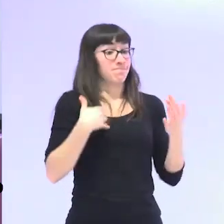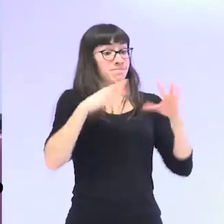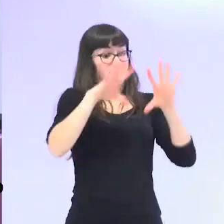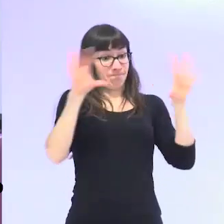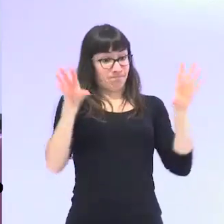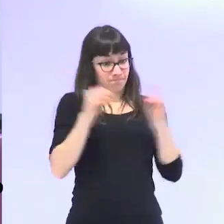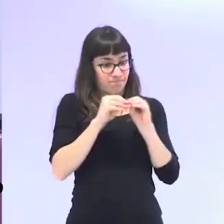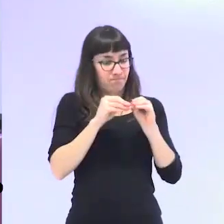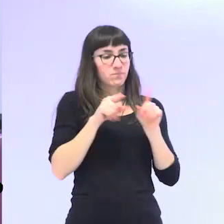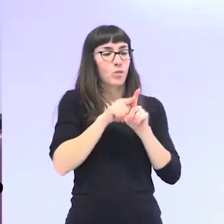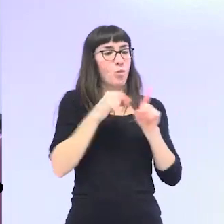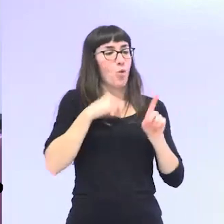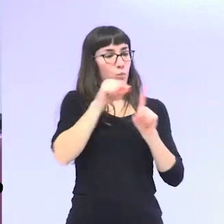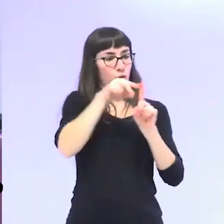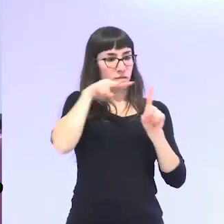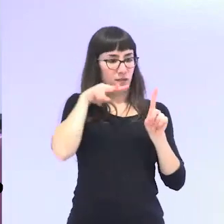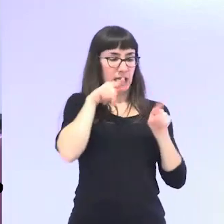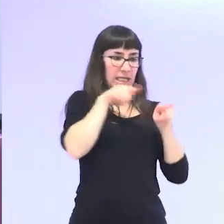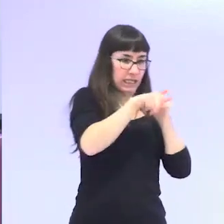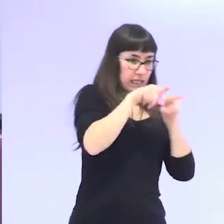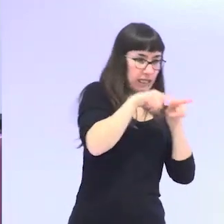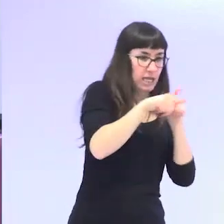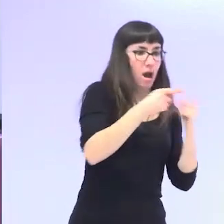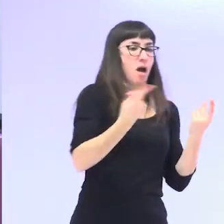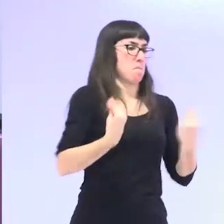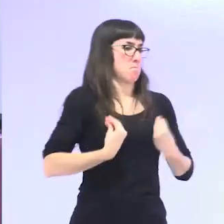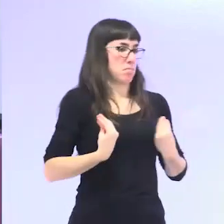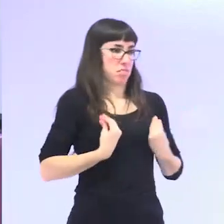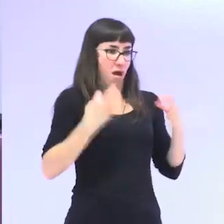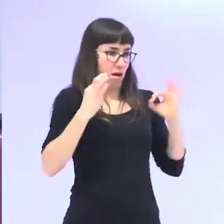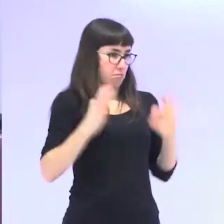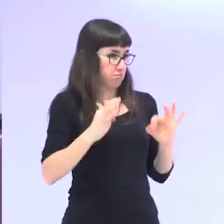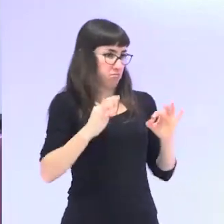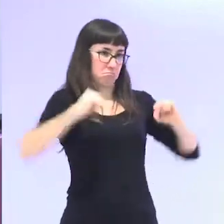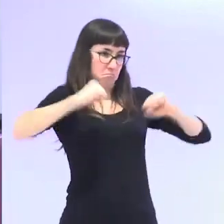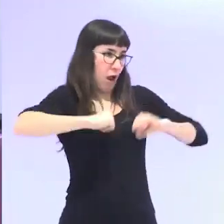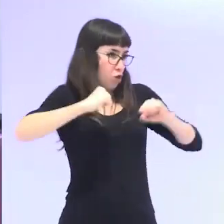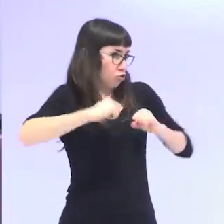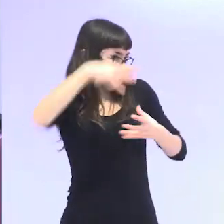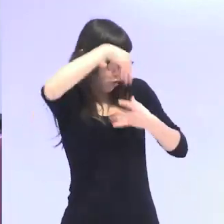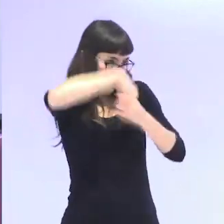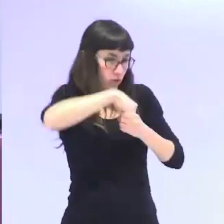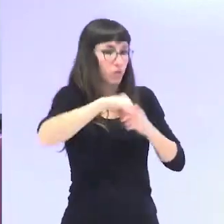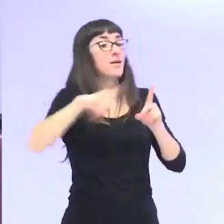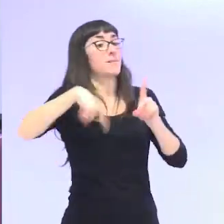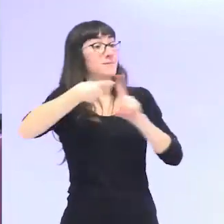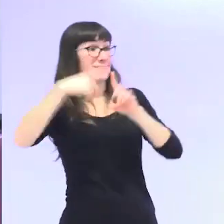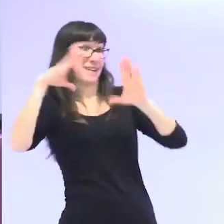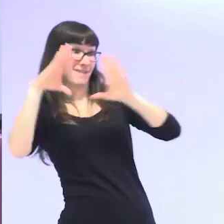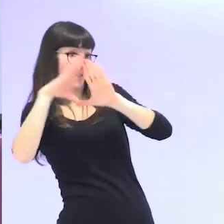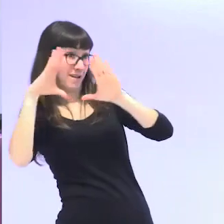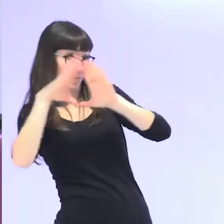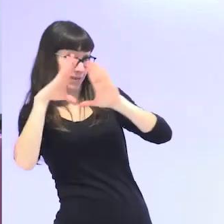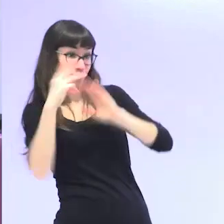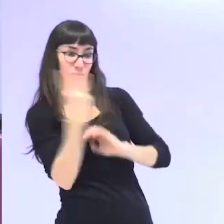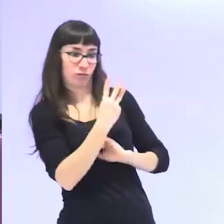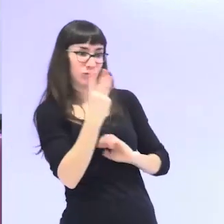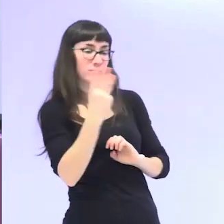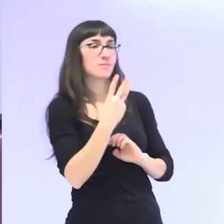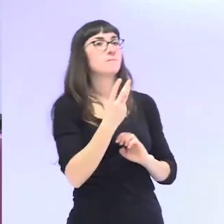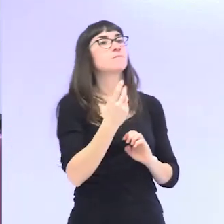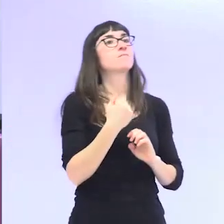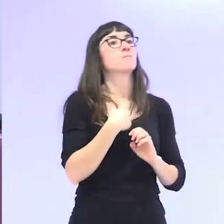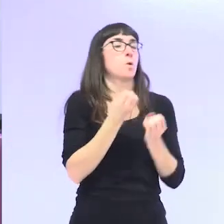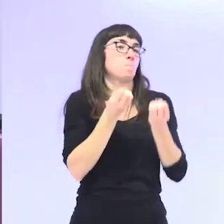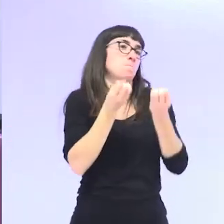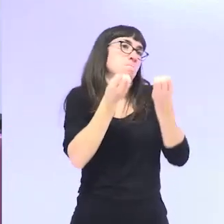crítica de curso vital y feminista yo analizo y os traslado fundamentalmente porque a veces no sabemos de